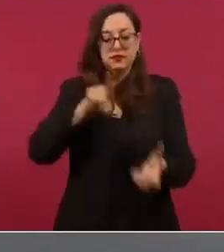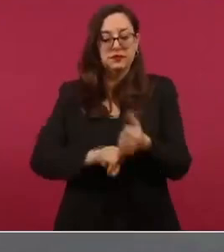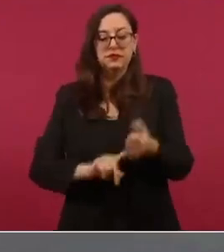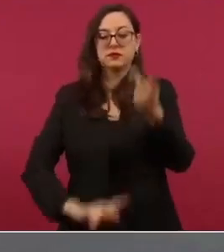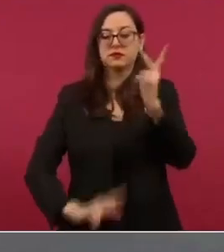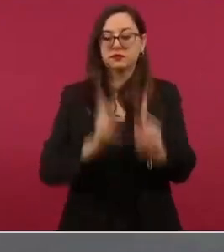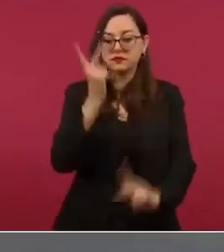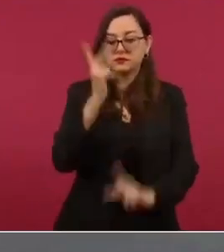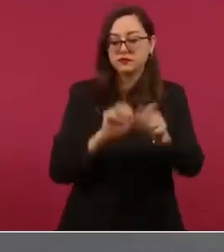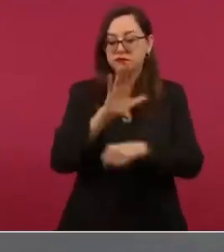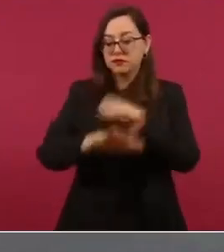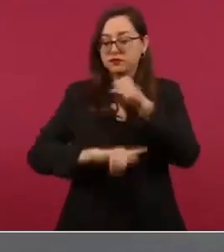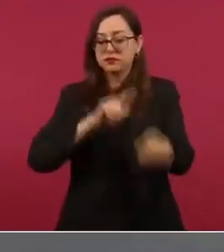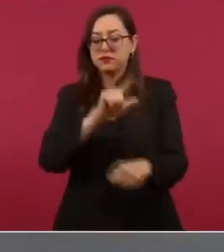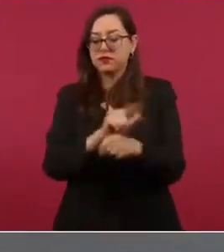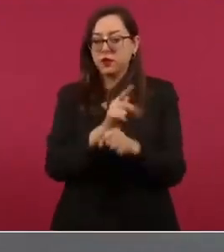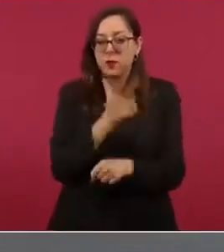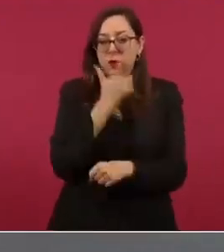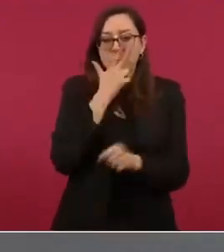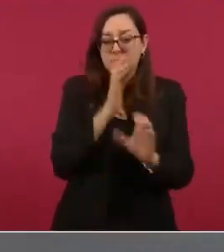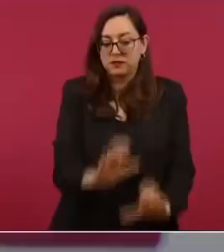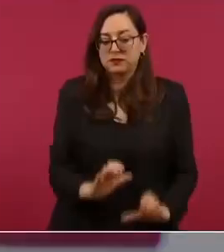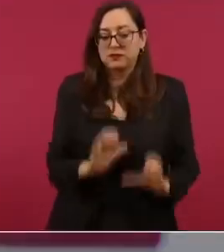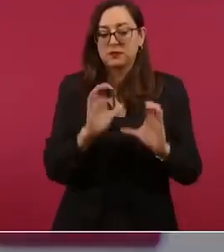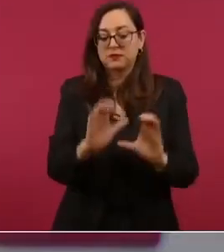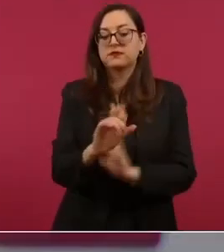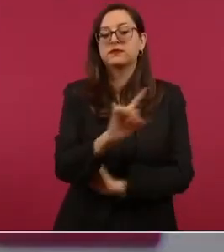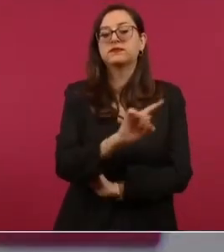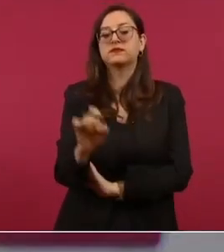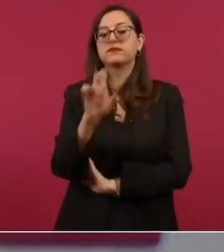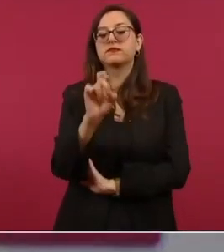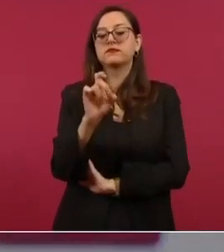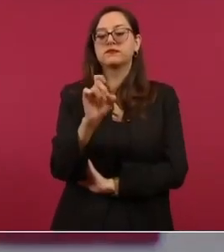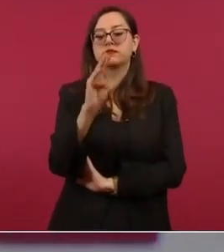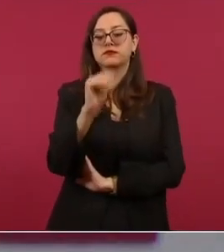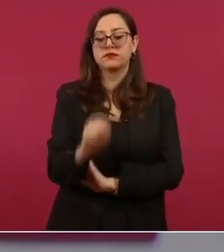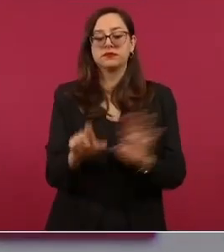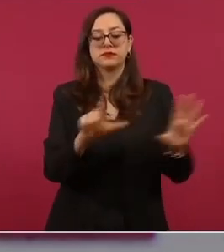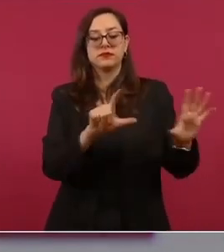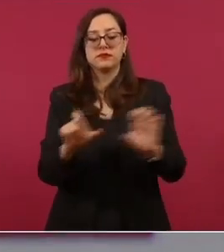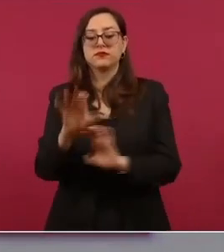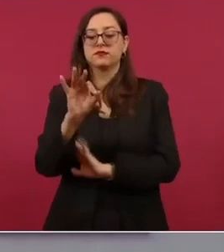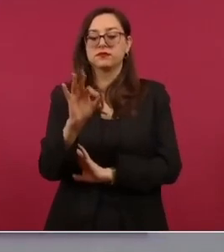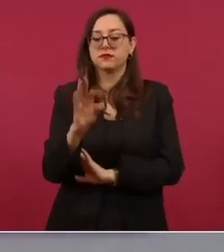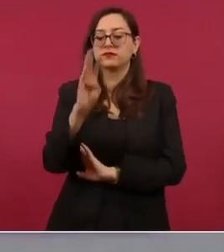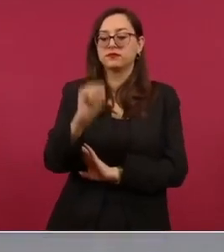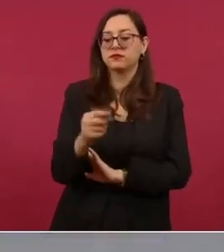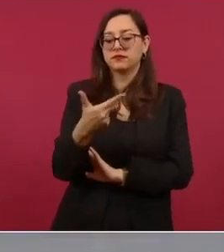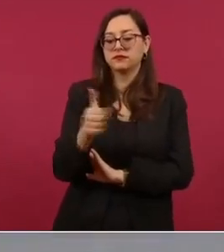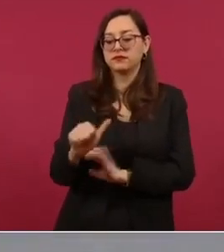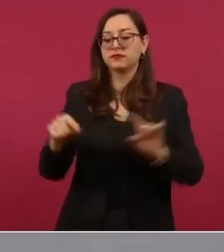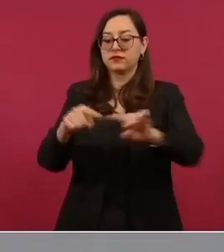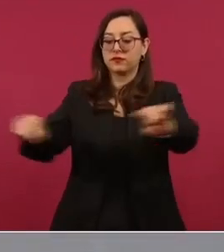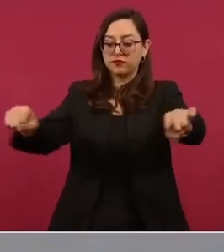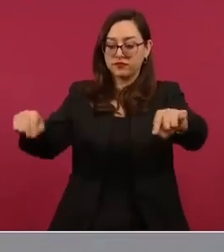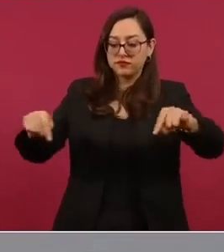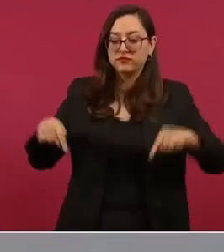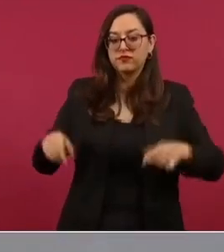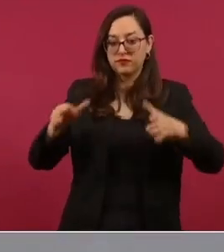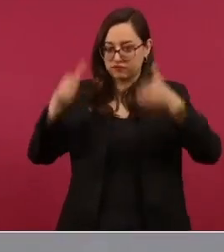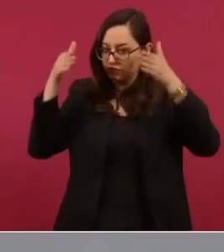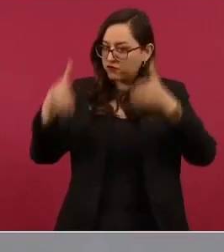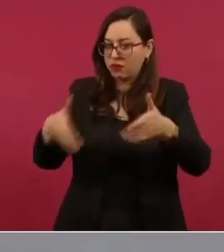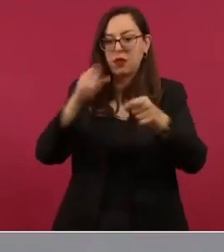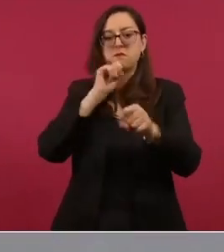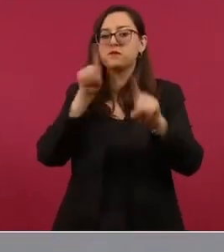así como 139 mil 749 hectáreas destinadas a ese